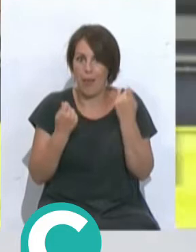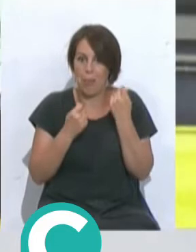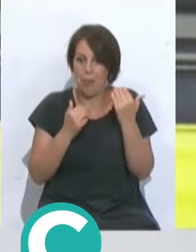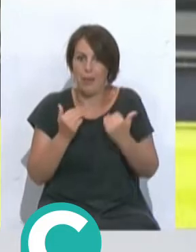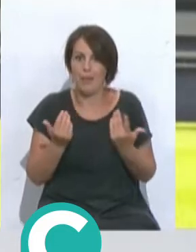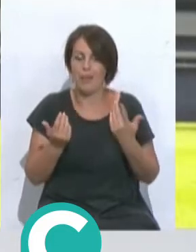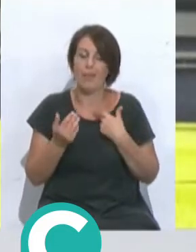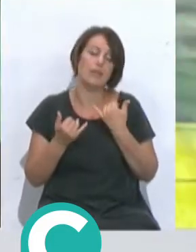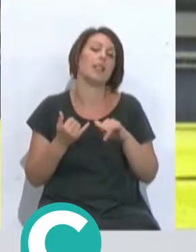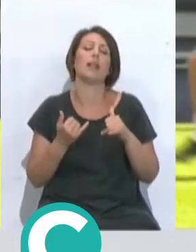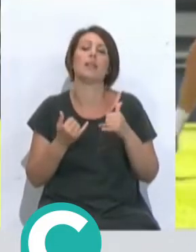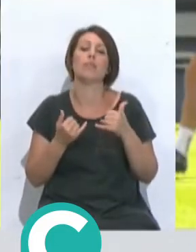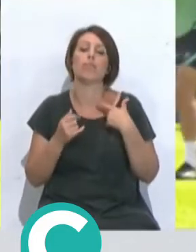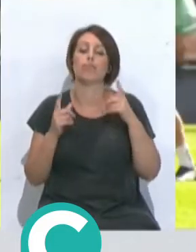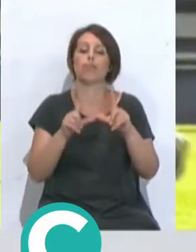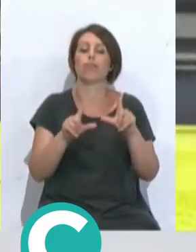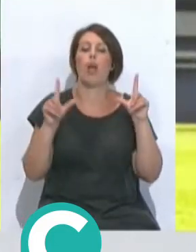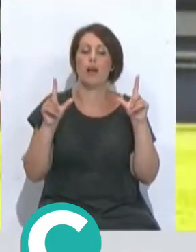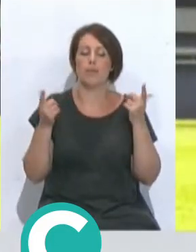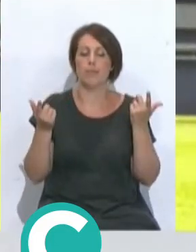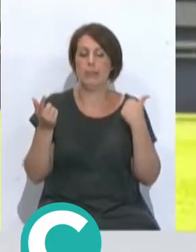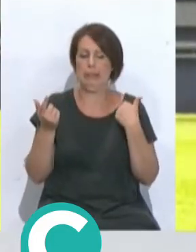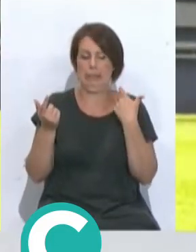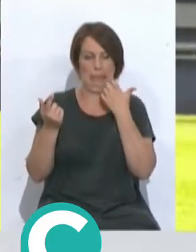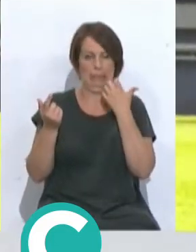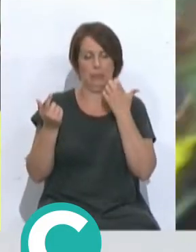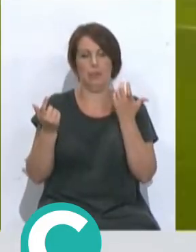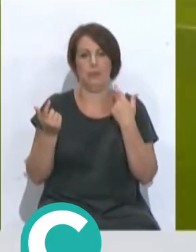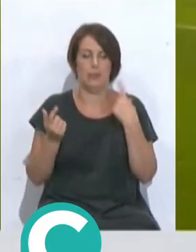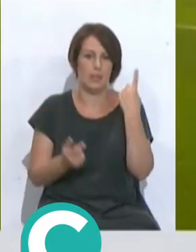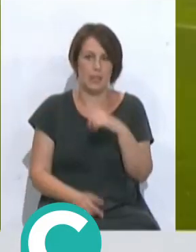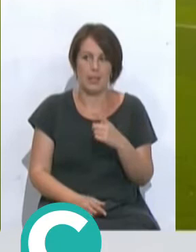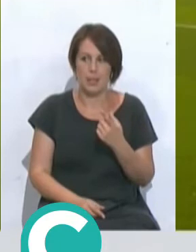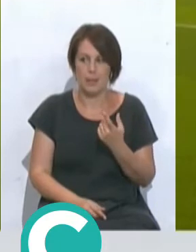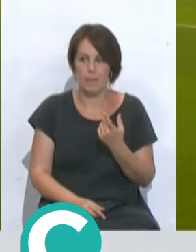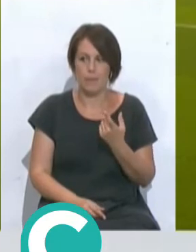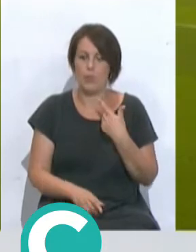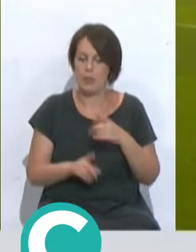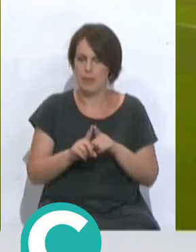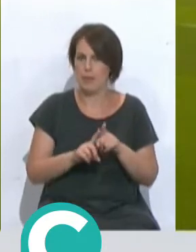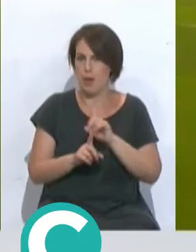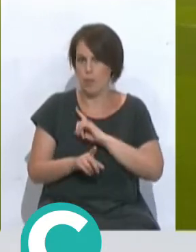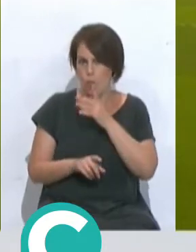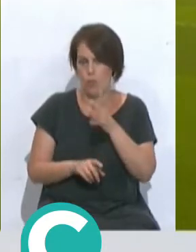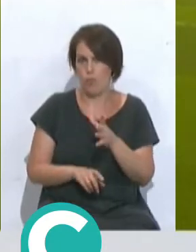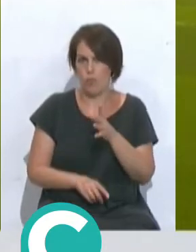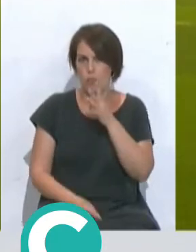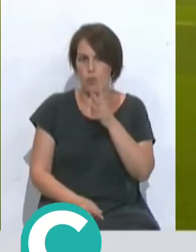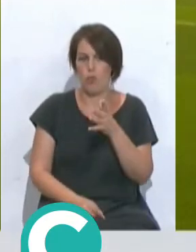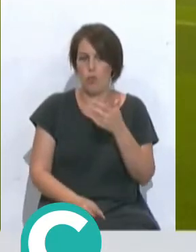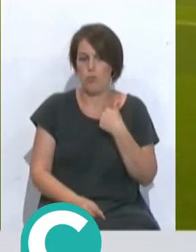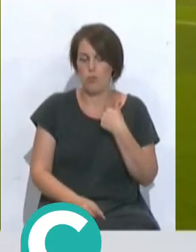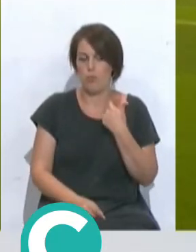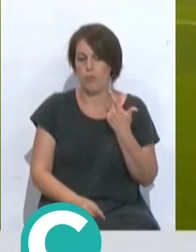lo de ponerte tú a mí me suena raro. Sé que, de hecho, me han criticado por eso, por no poner